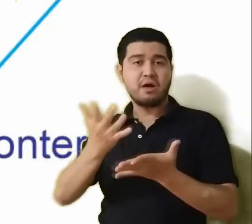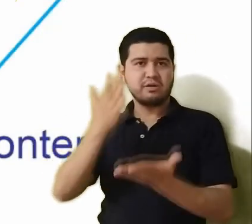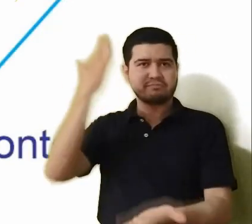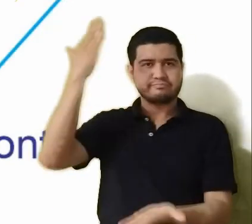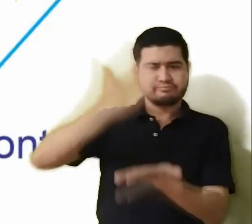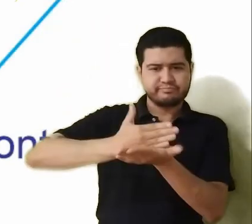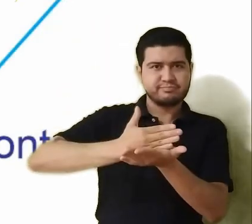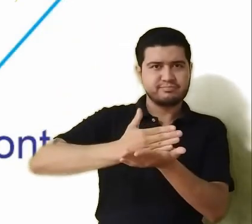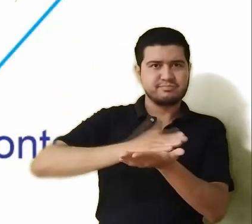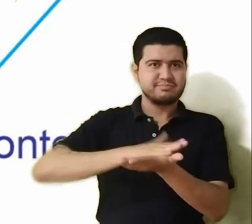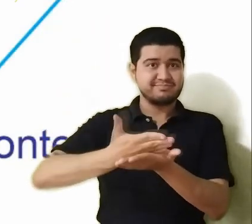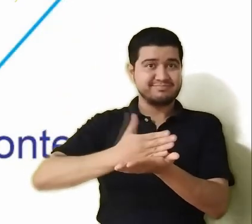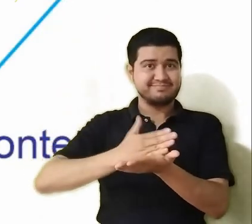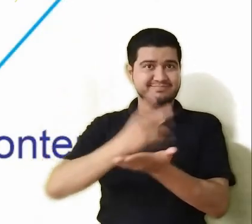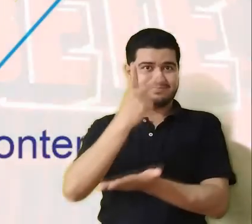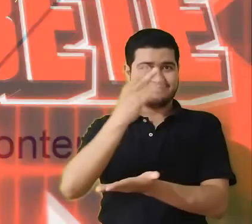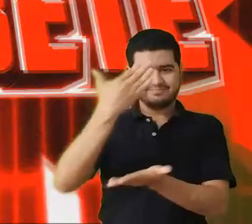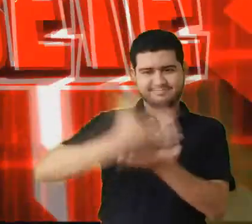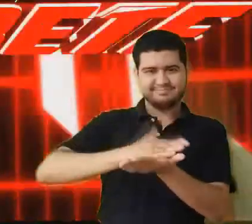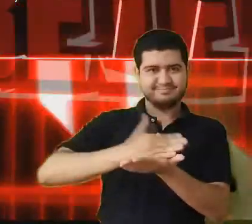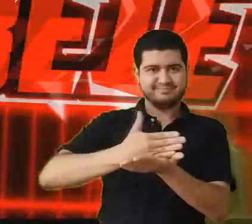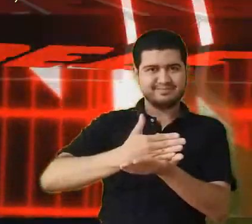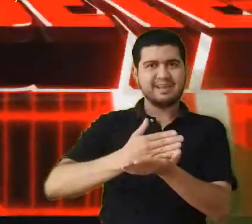dividido por sus rectas.